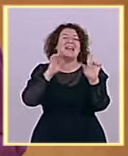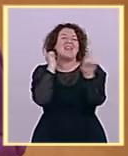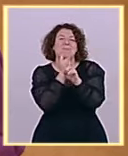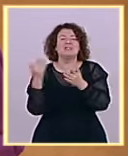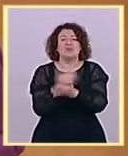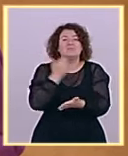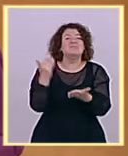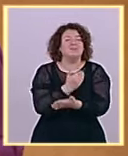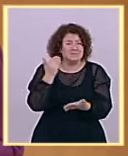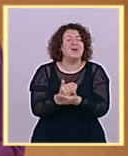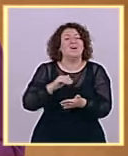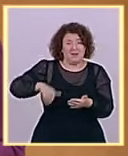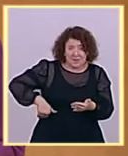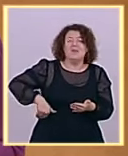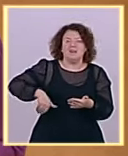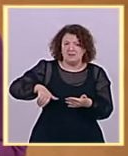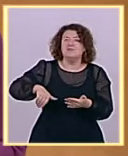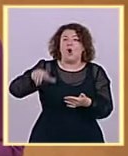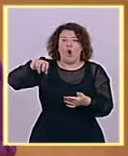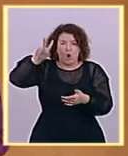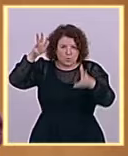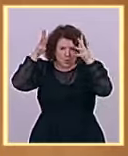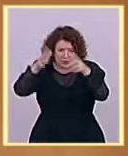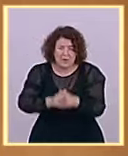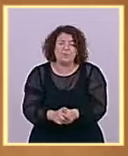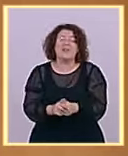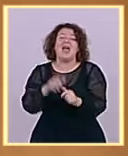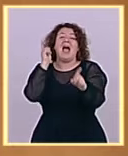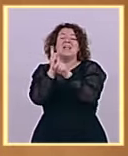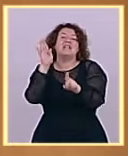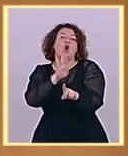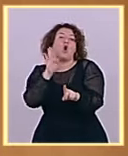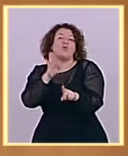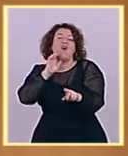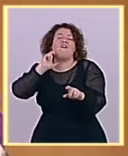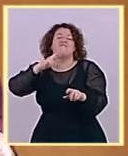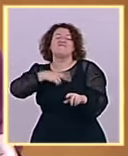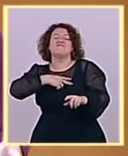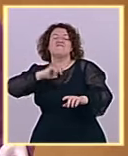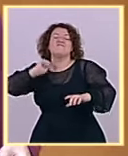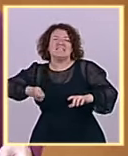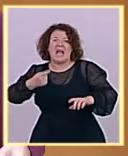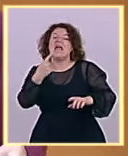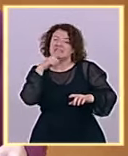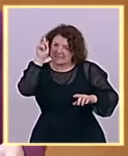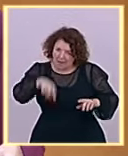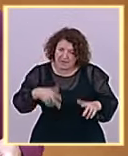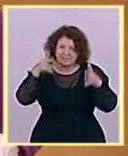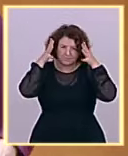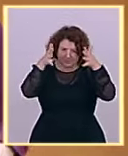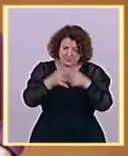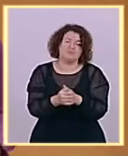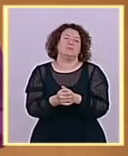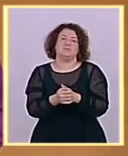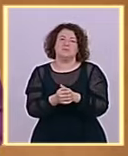nuestro país justamente el que se pueda tipificar este nuevo delito. ¿Qué van a hacer ustedes? ¿Van a votar a favor, señor